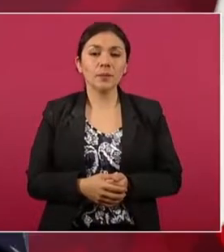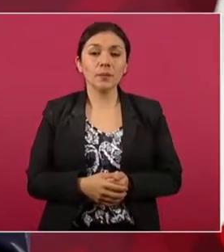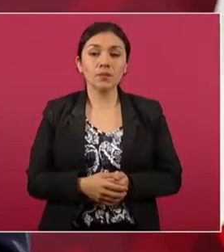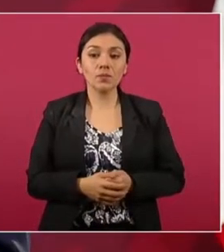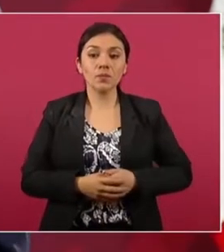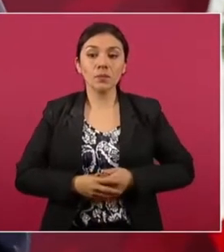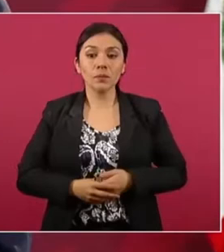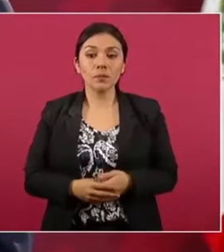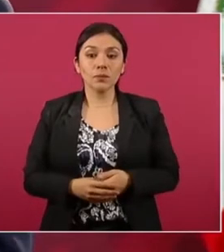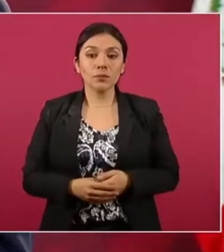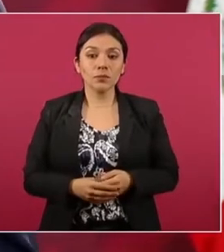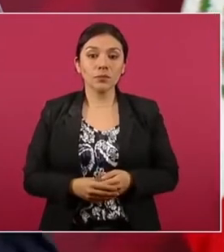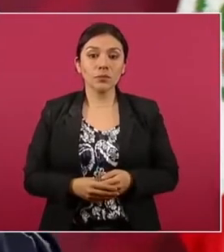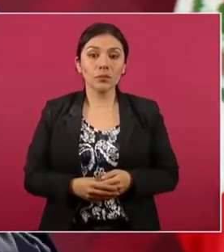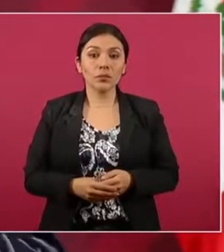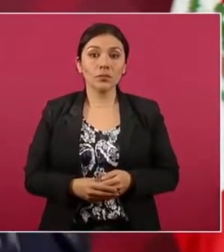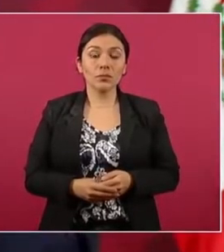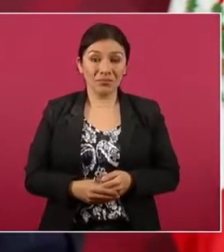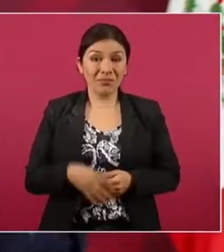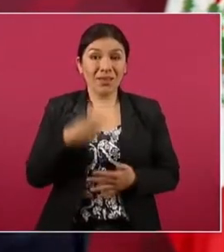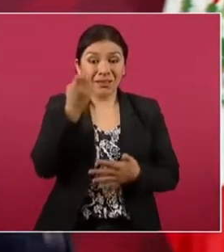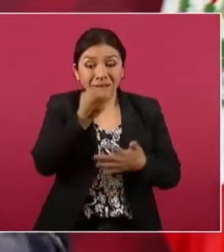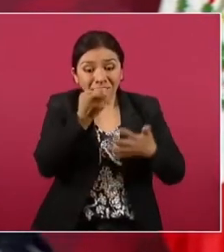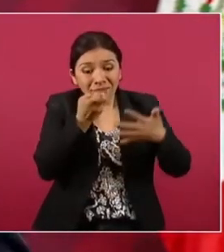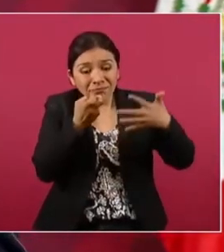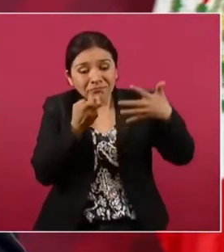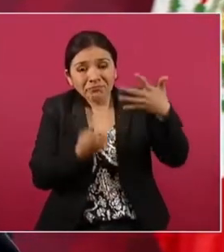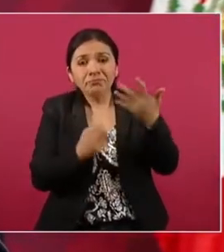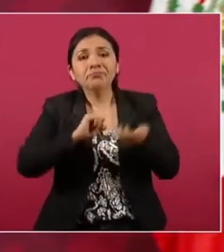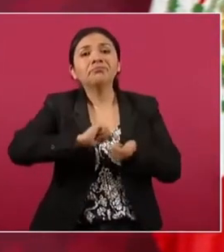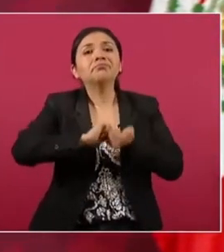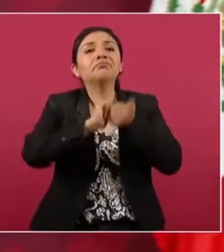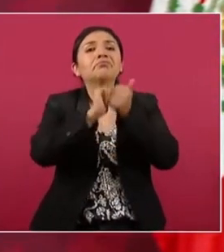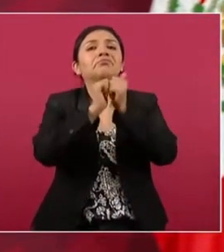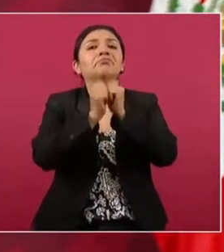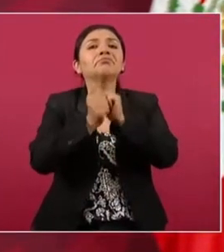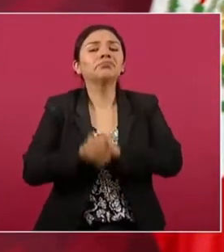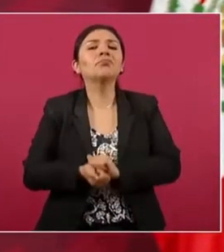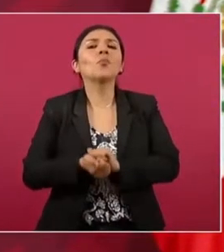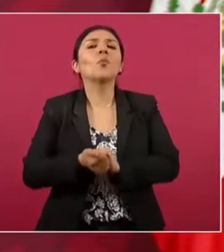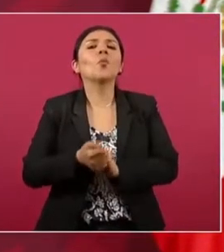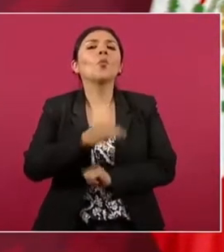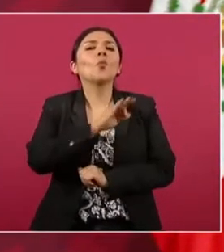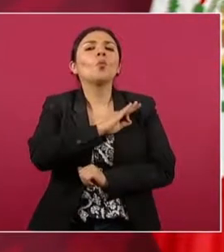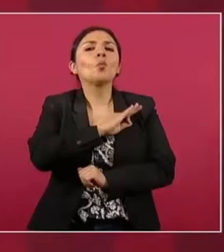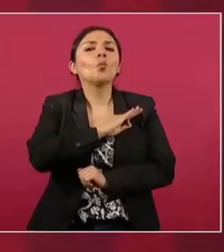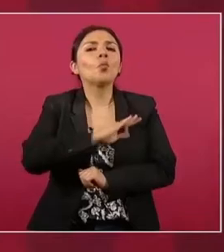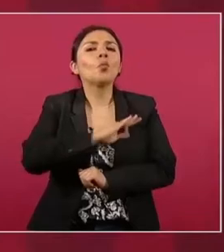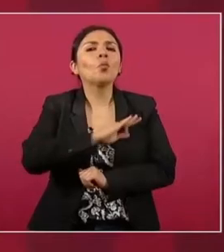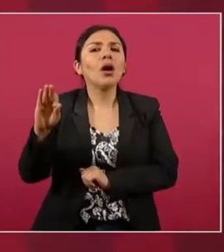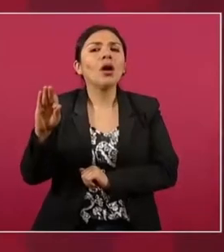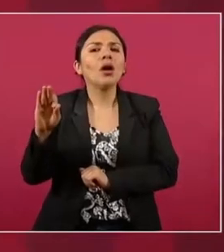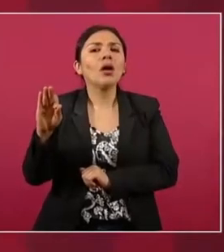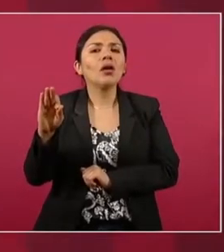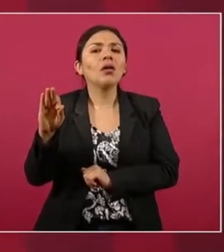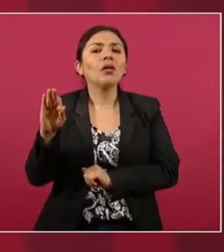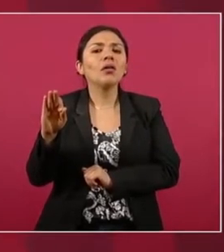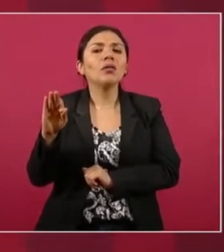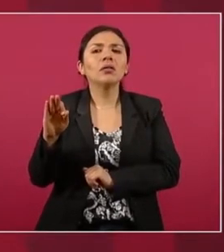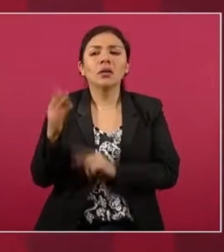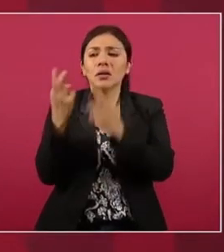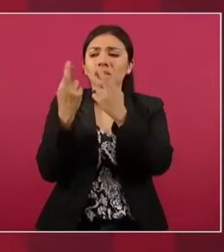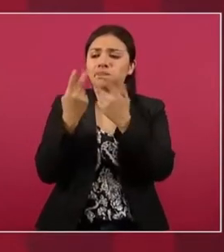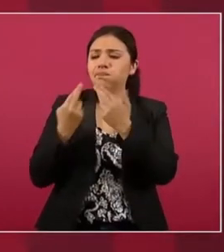Entonces, todo eso fue permitiendo una